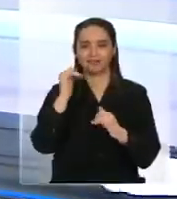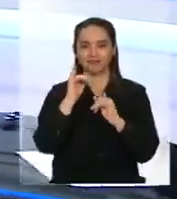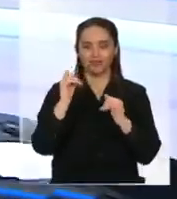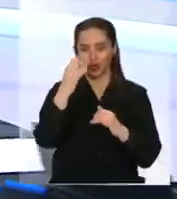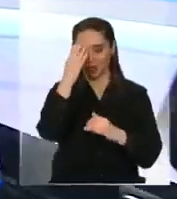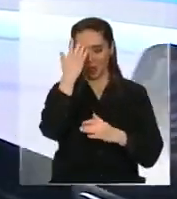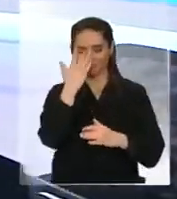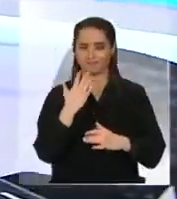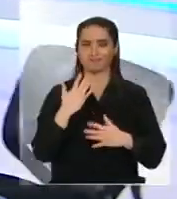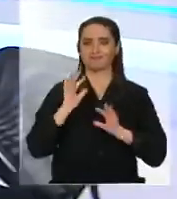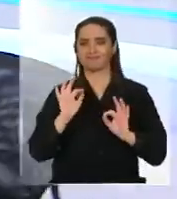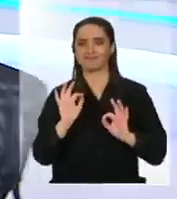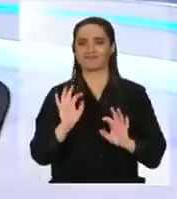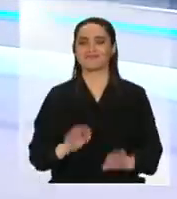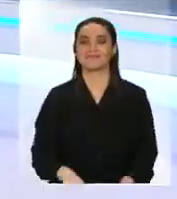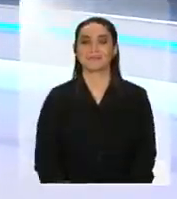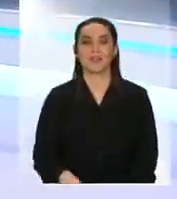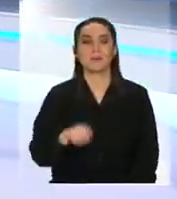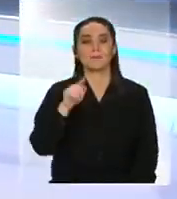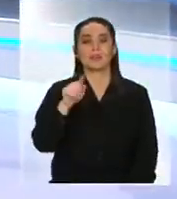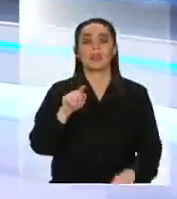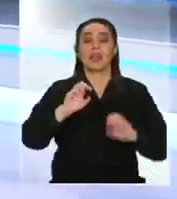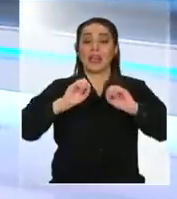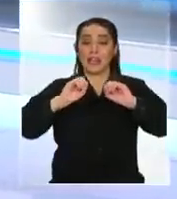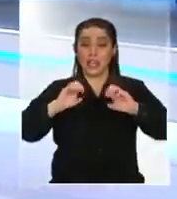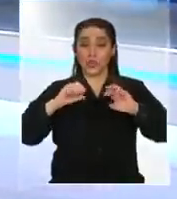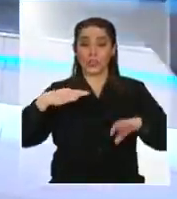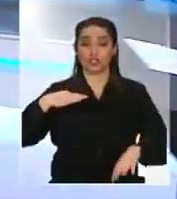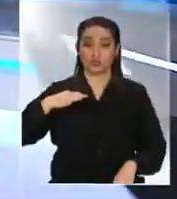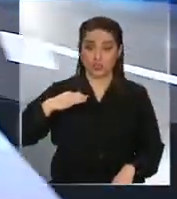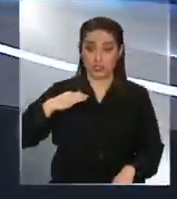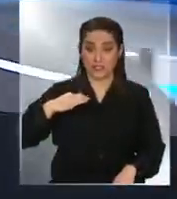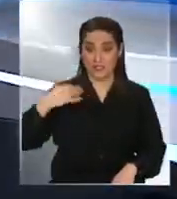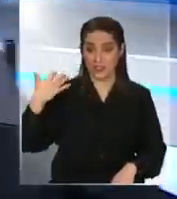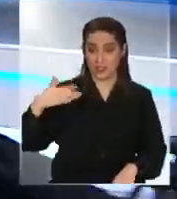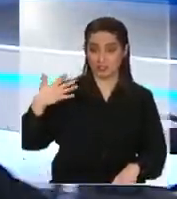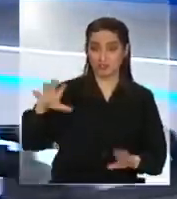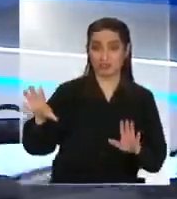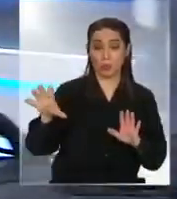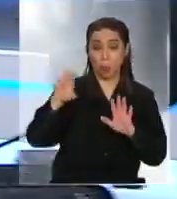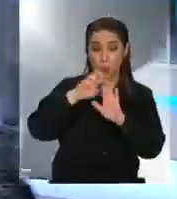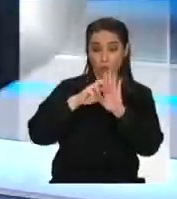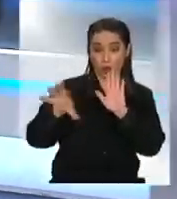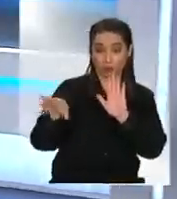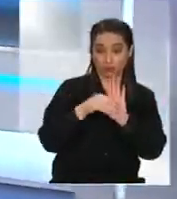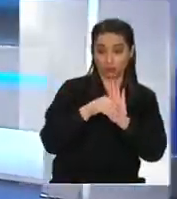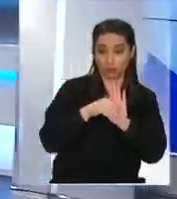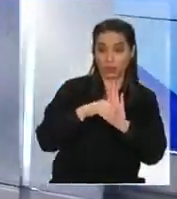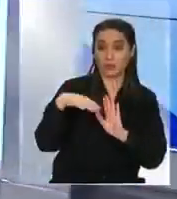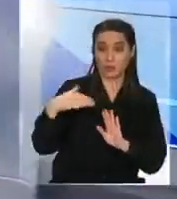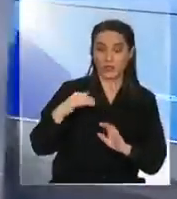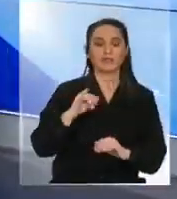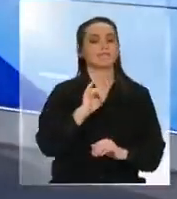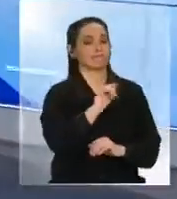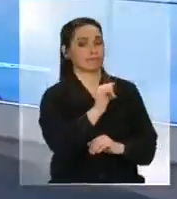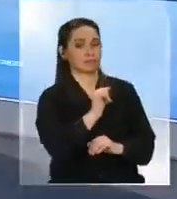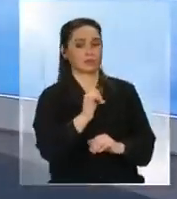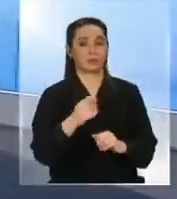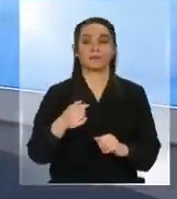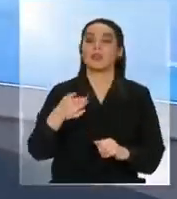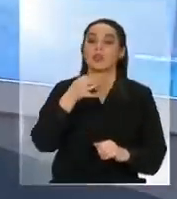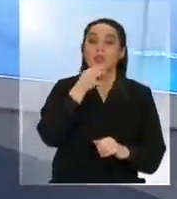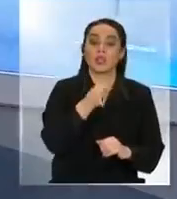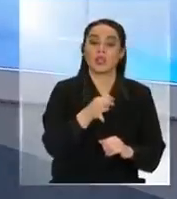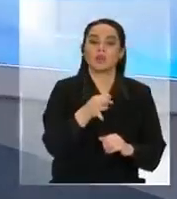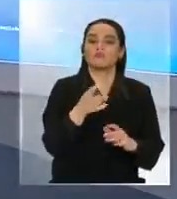cívica podría ser importante dentro de tu programa? O es fundamental. Hay un programa completo, pero... A ver, esto no lo hablo solo